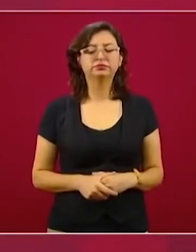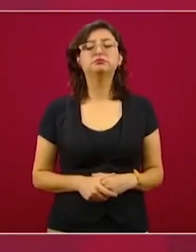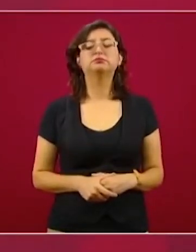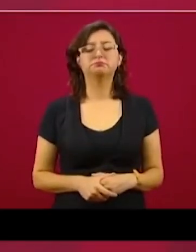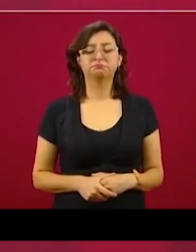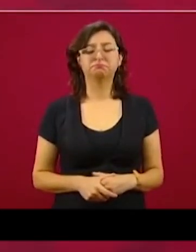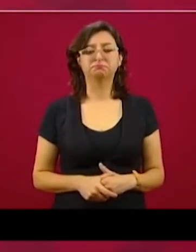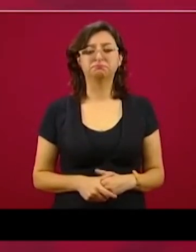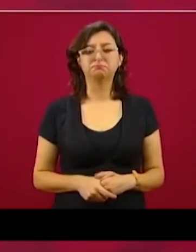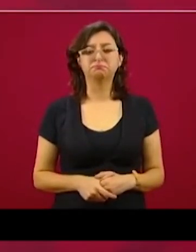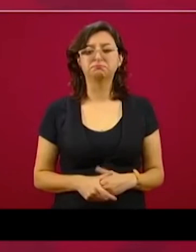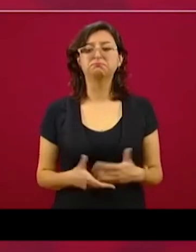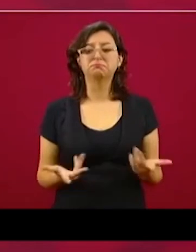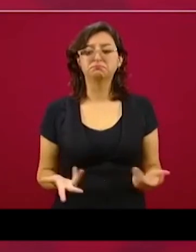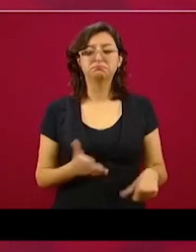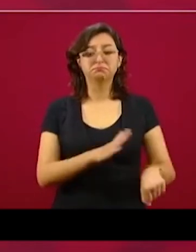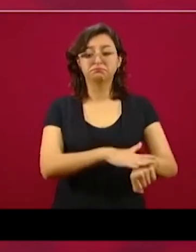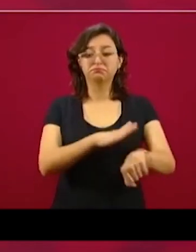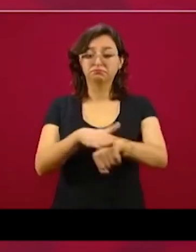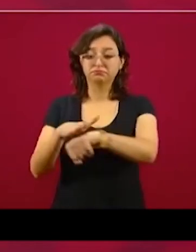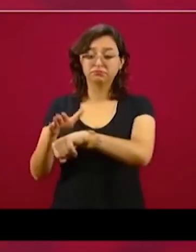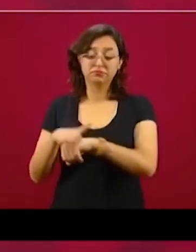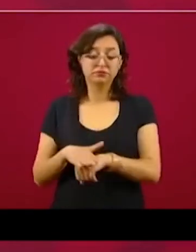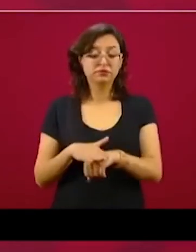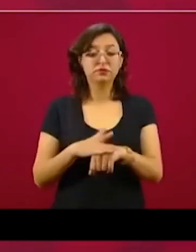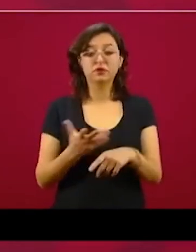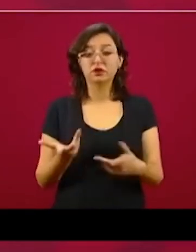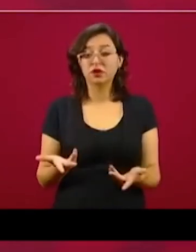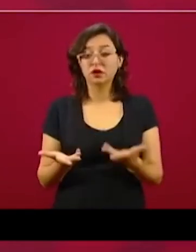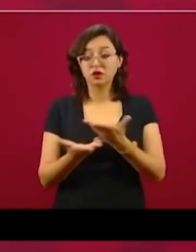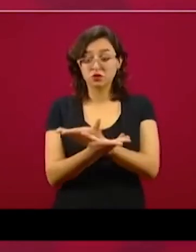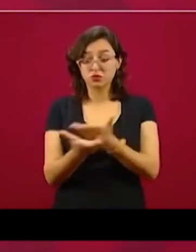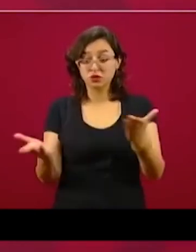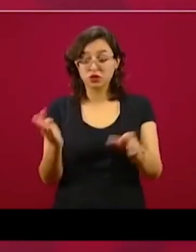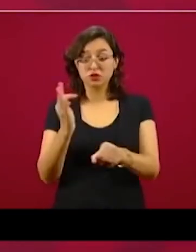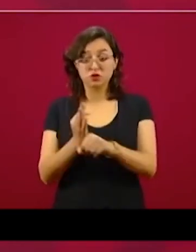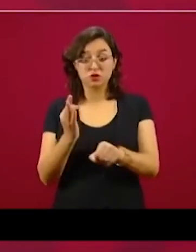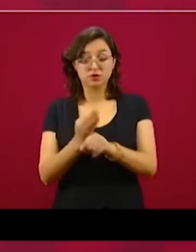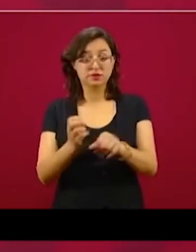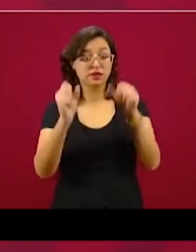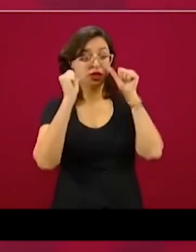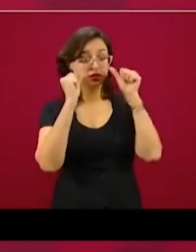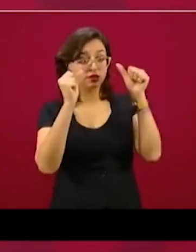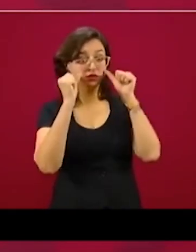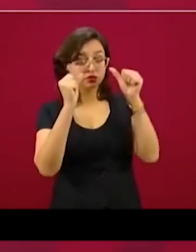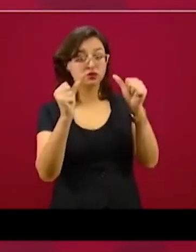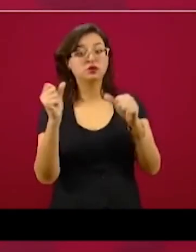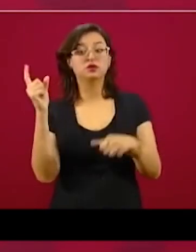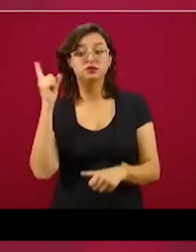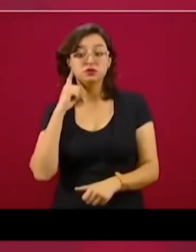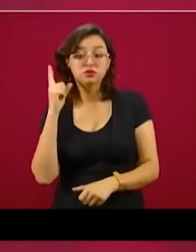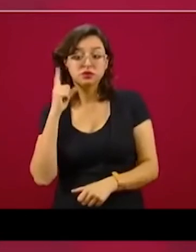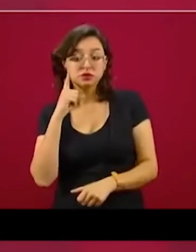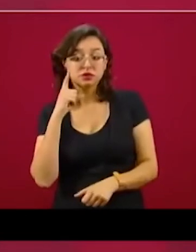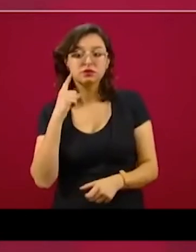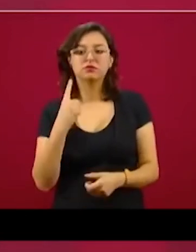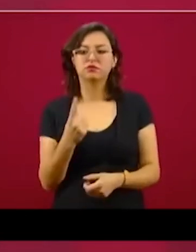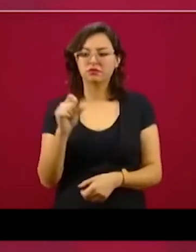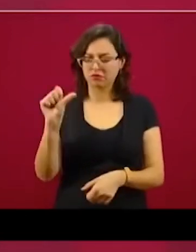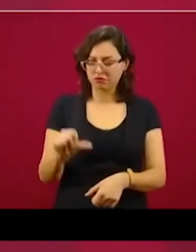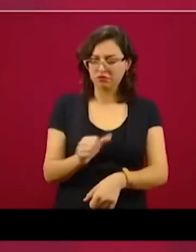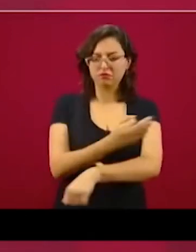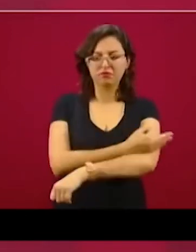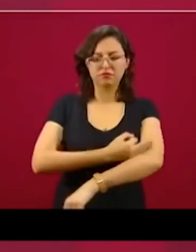aprovecho para invitar a quienes nos están viendo, nos están escuchando, para que estén